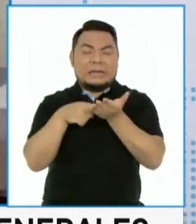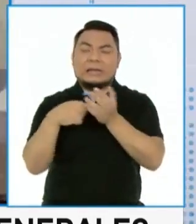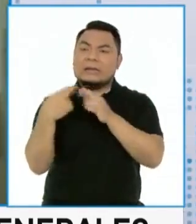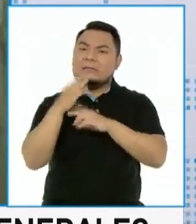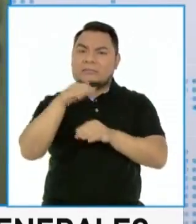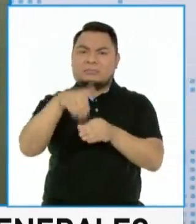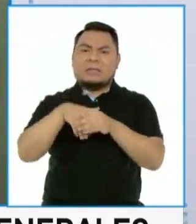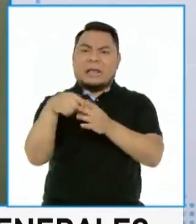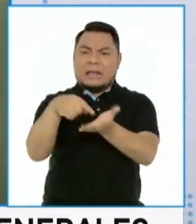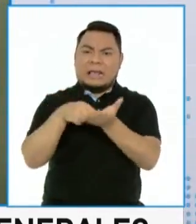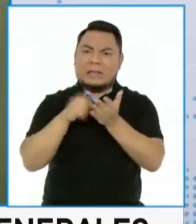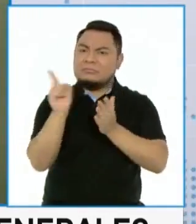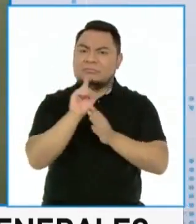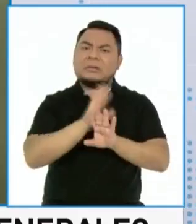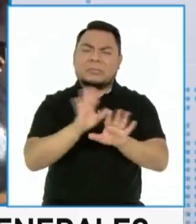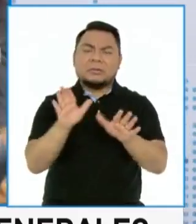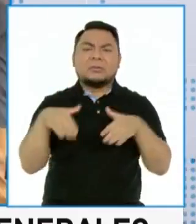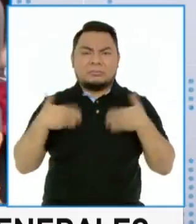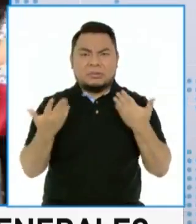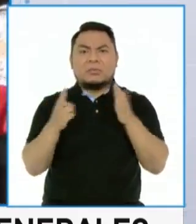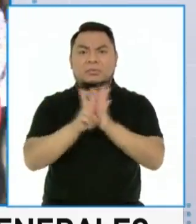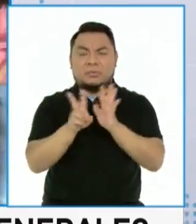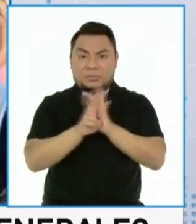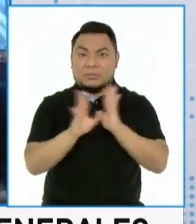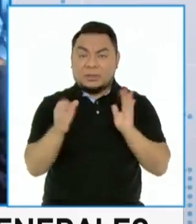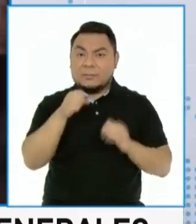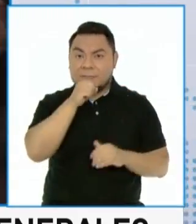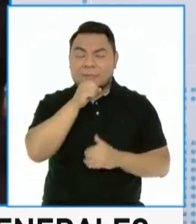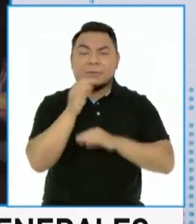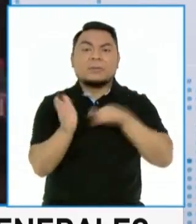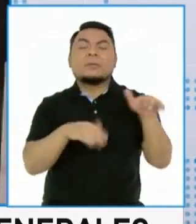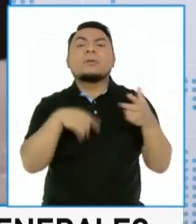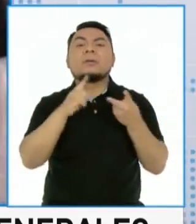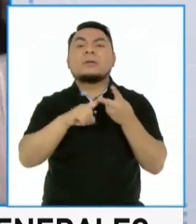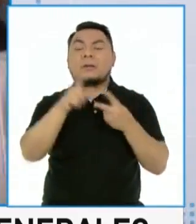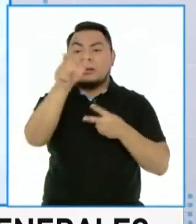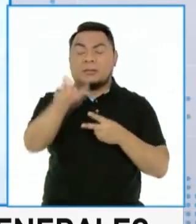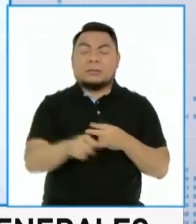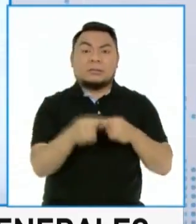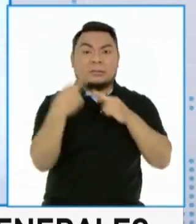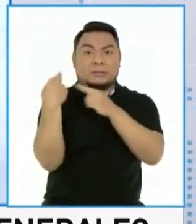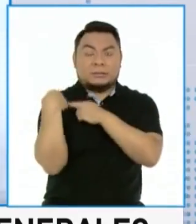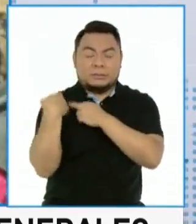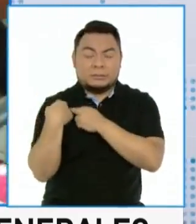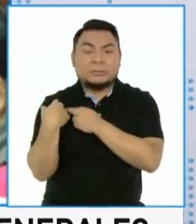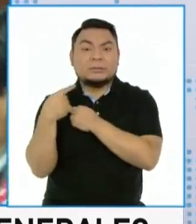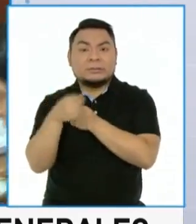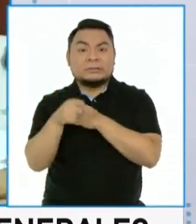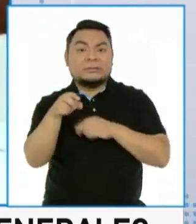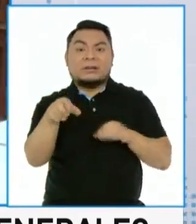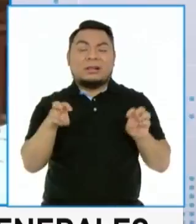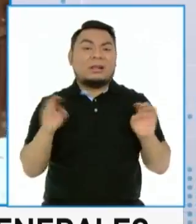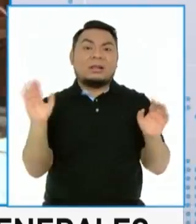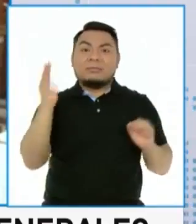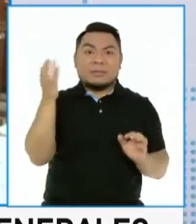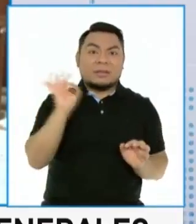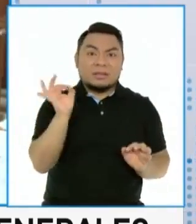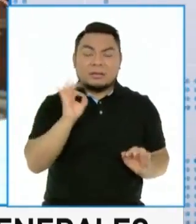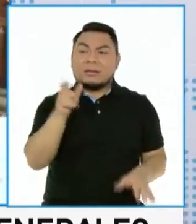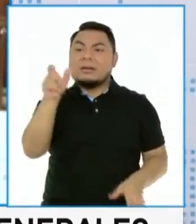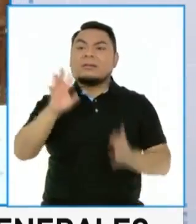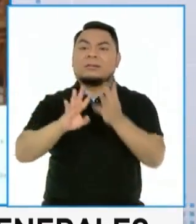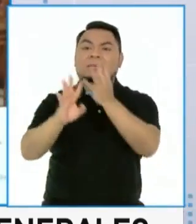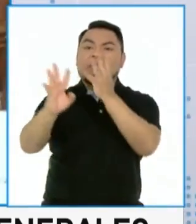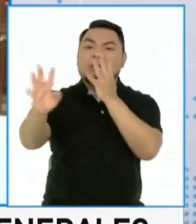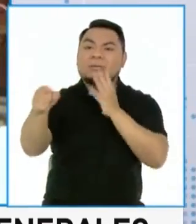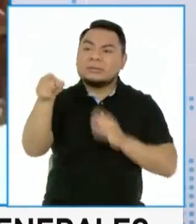en primera instancia? Y lo otro es que si un miembro de mesa no va, se ha señalado que se va a solicitar a las personas que están en la cola que formen